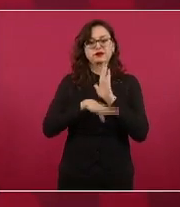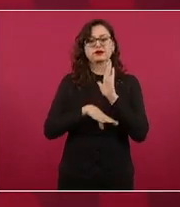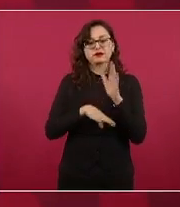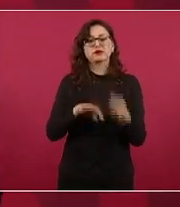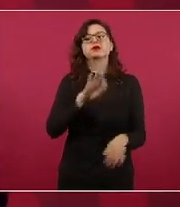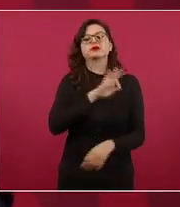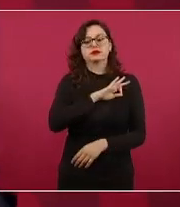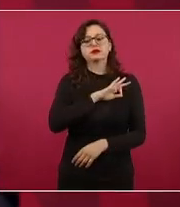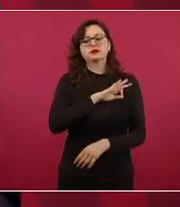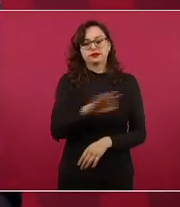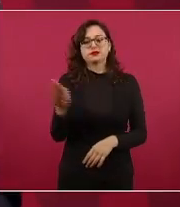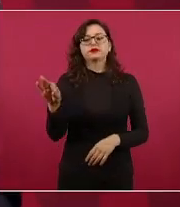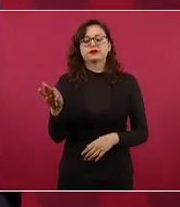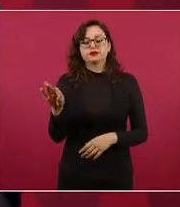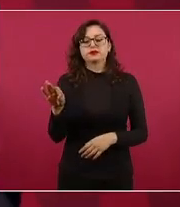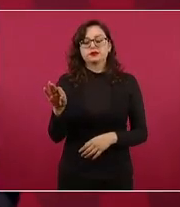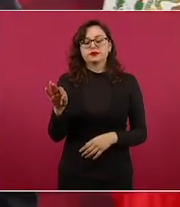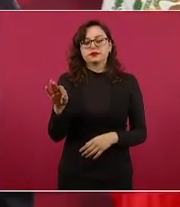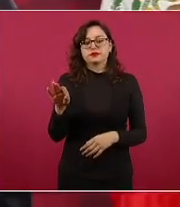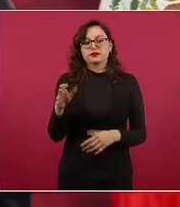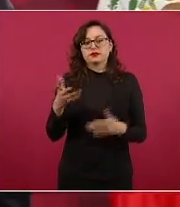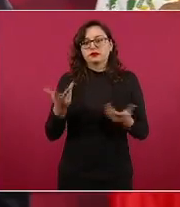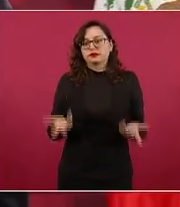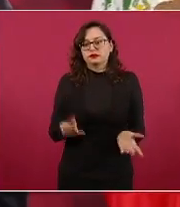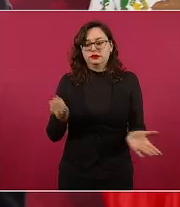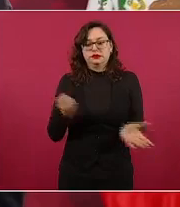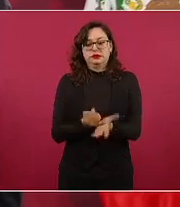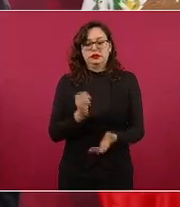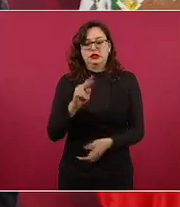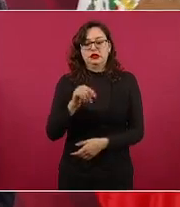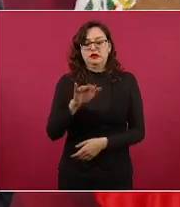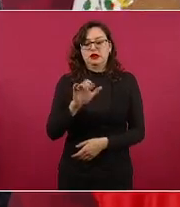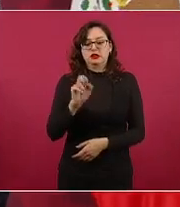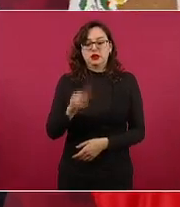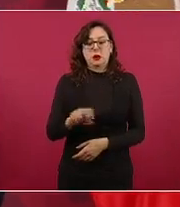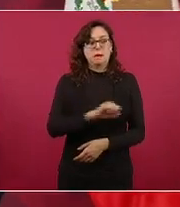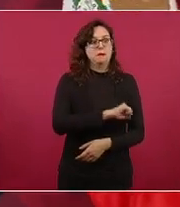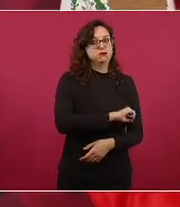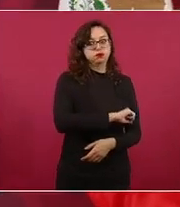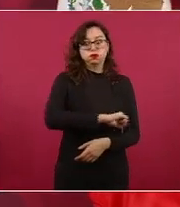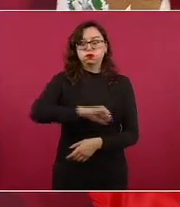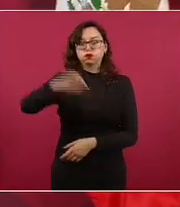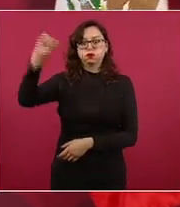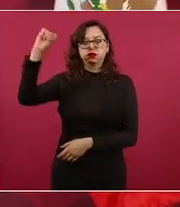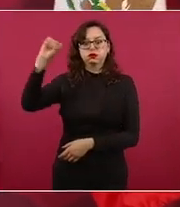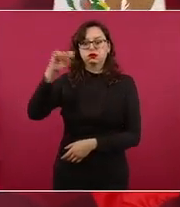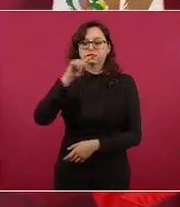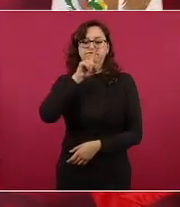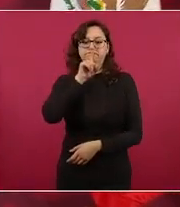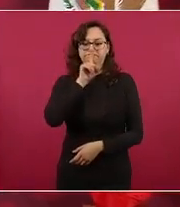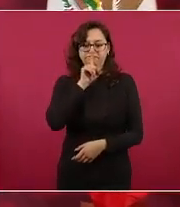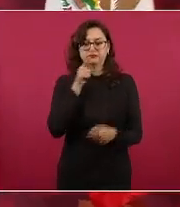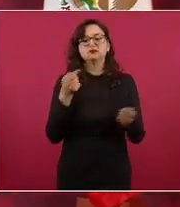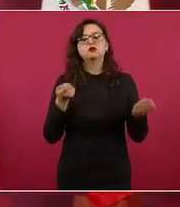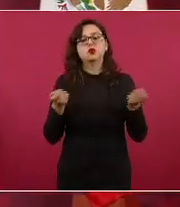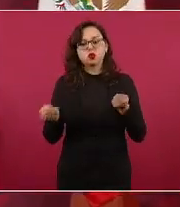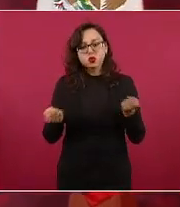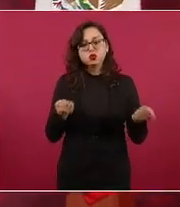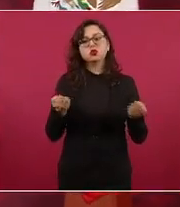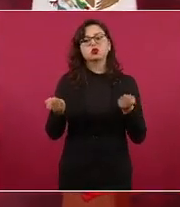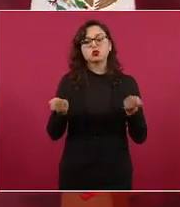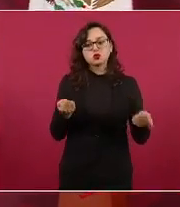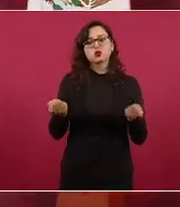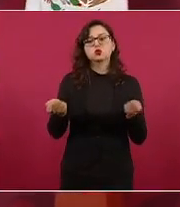desborde por completo la inflación hasta ahora nos ha funcionado estamos